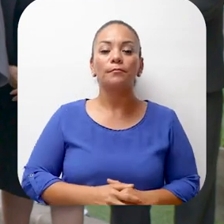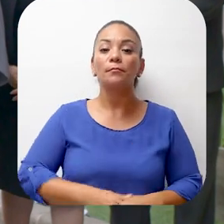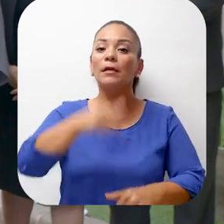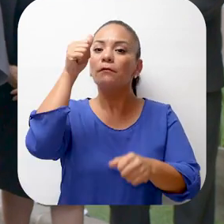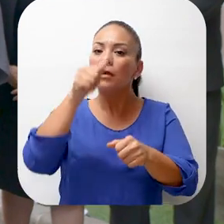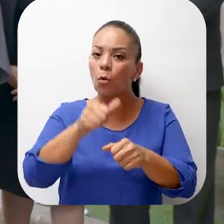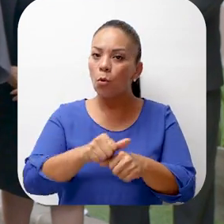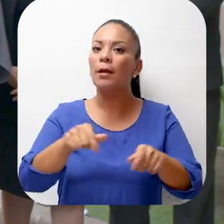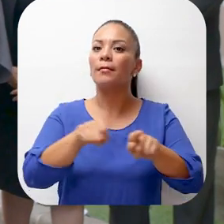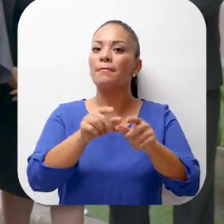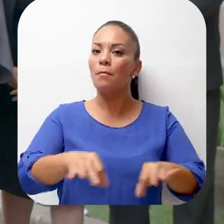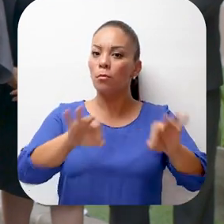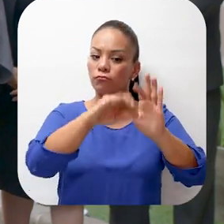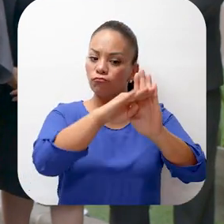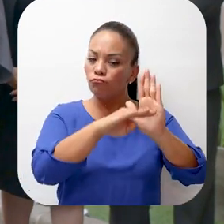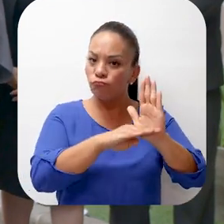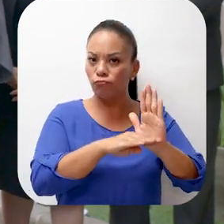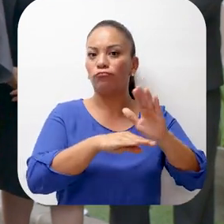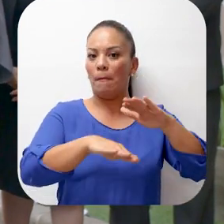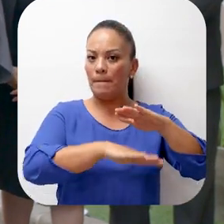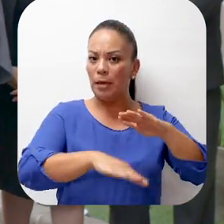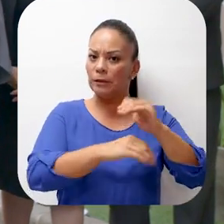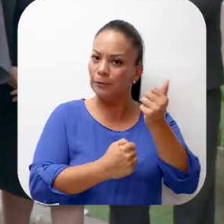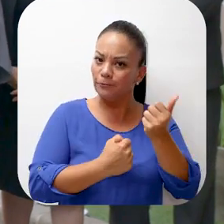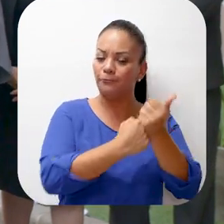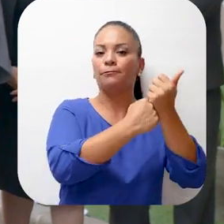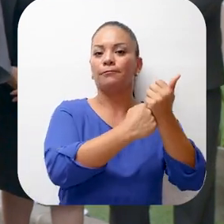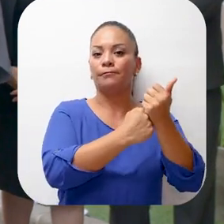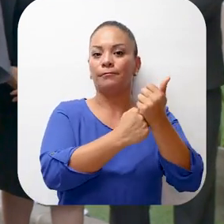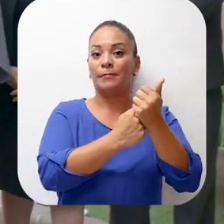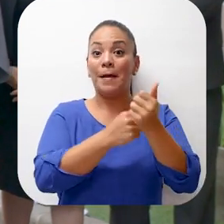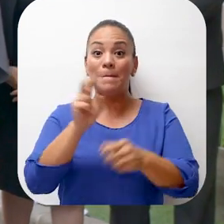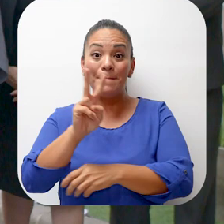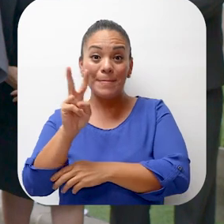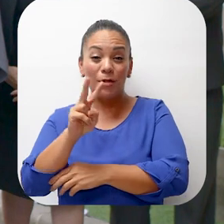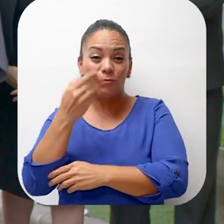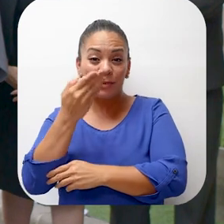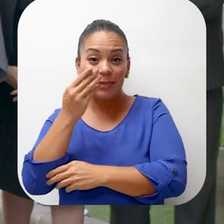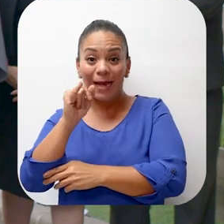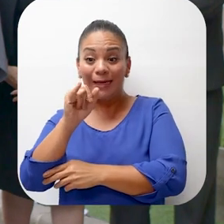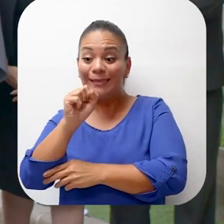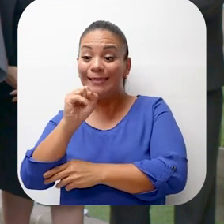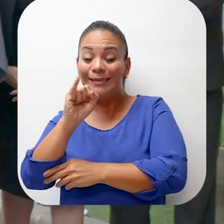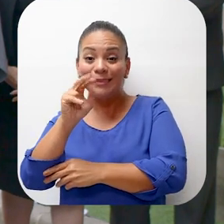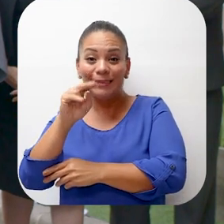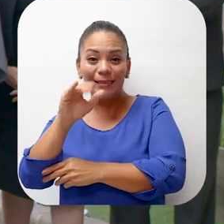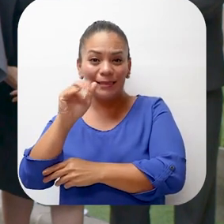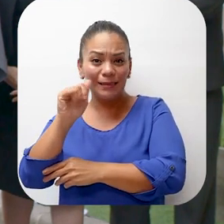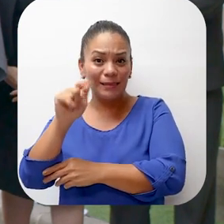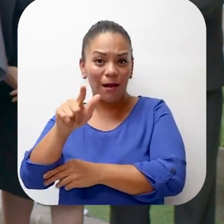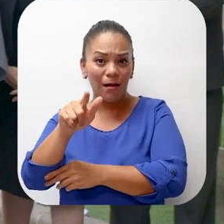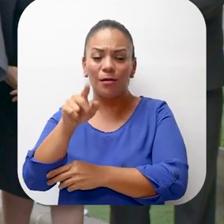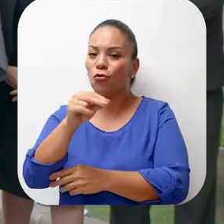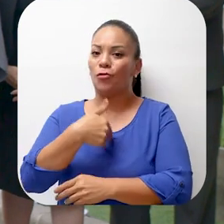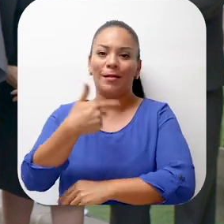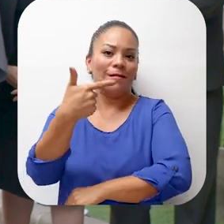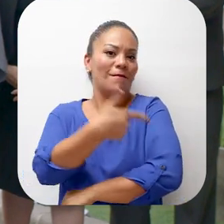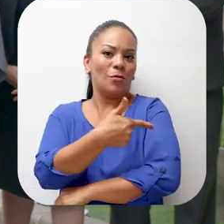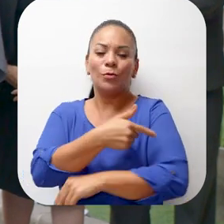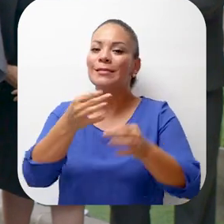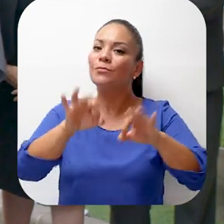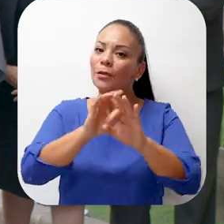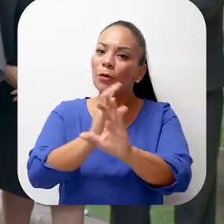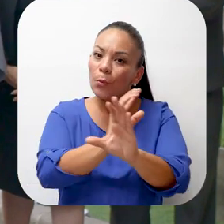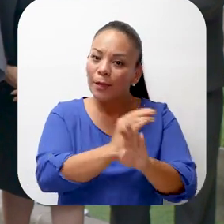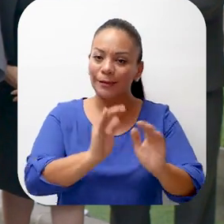Y recordar las medidas básicas, reforzarlas, ya que el virus respiratorio sincicial no tiene vacuna. Entonces necesitamos cuidar a nuestros pequeños,